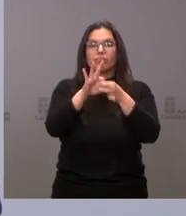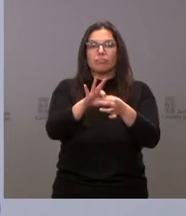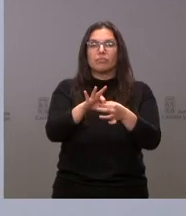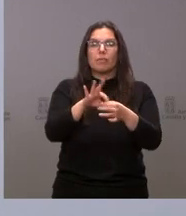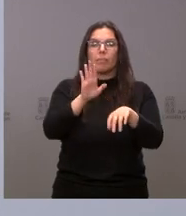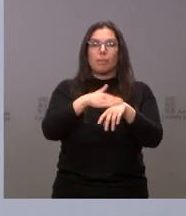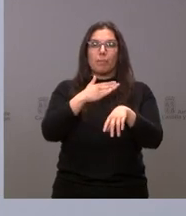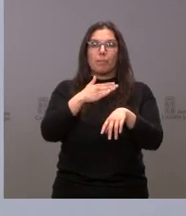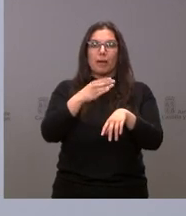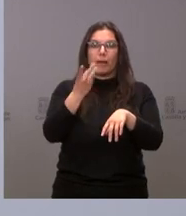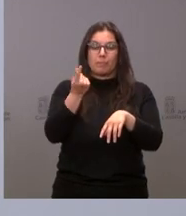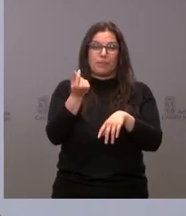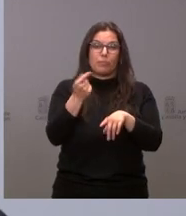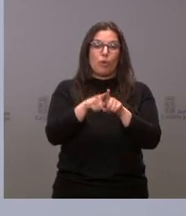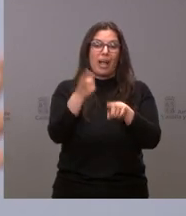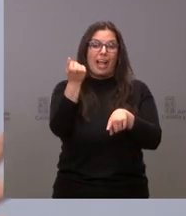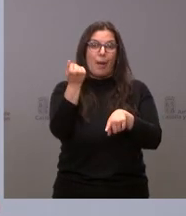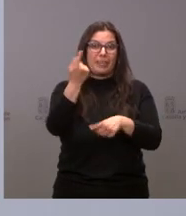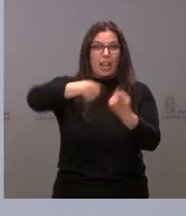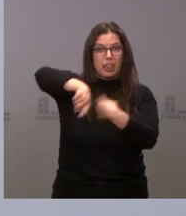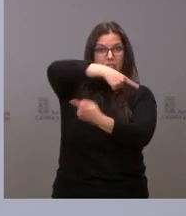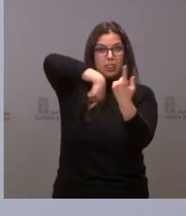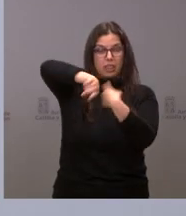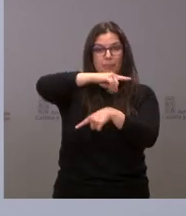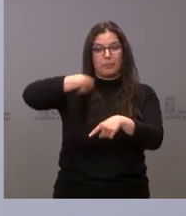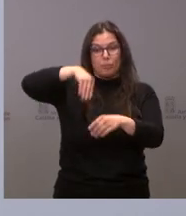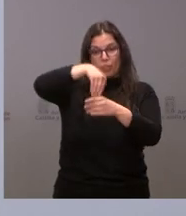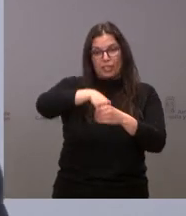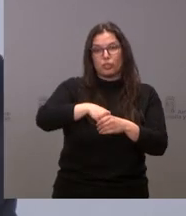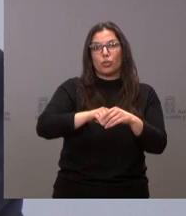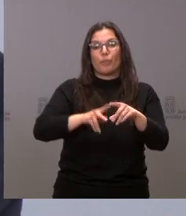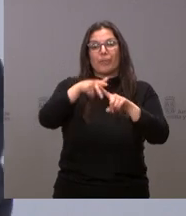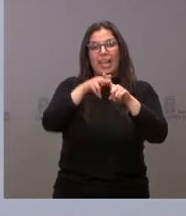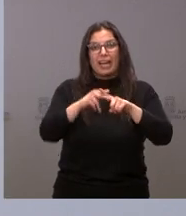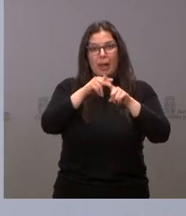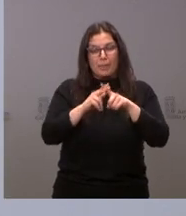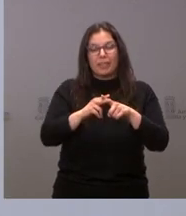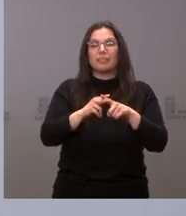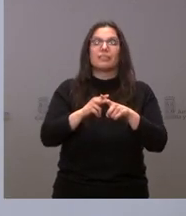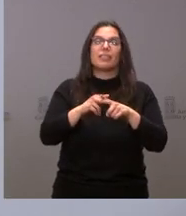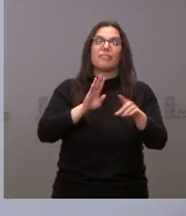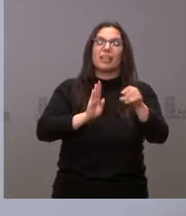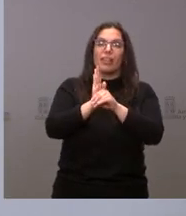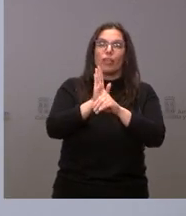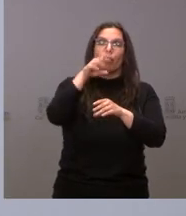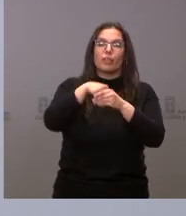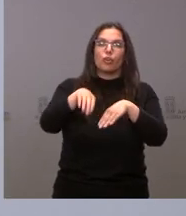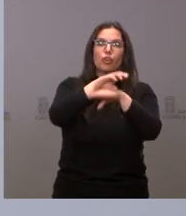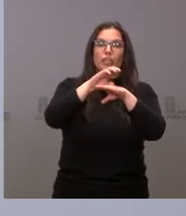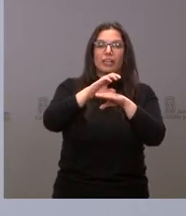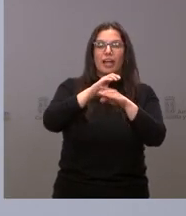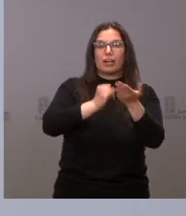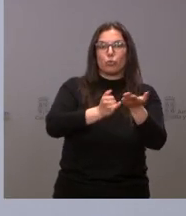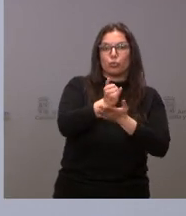capital circulante dentro del instrumento de financiación de la Consejería de Agricultura, Ganadería y Desarrollo Rural.